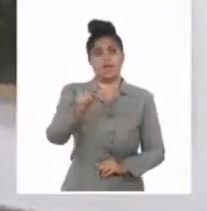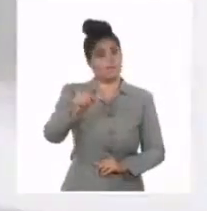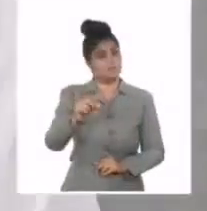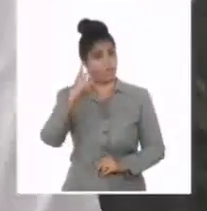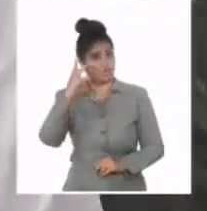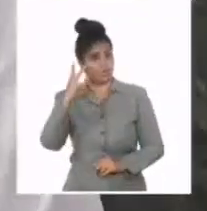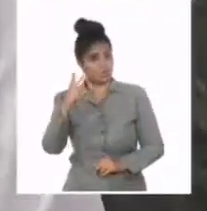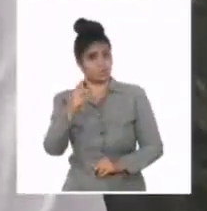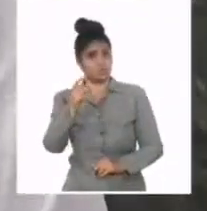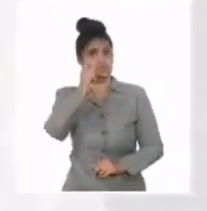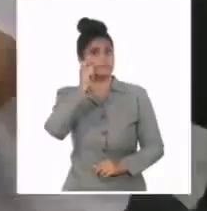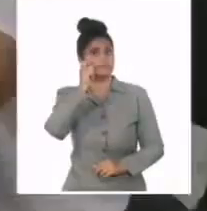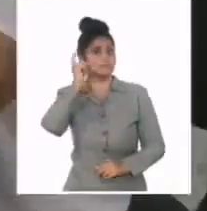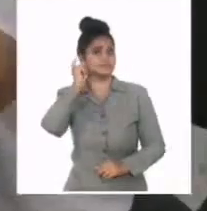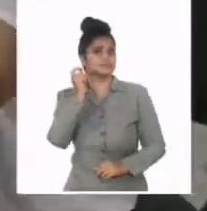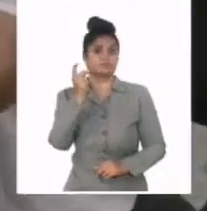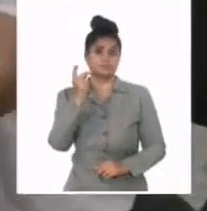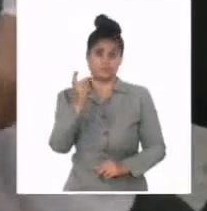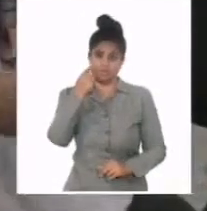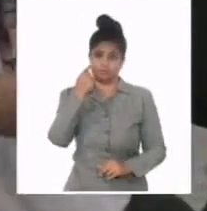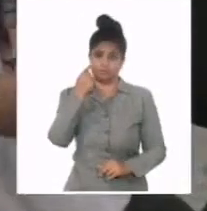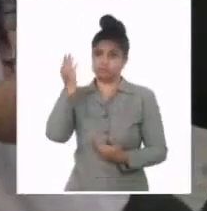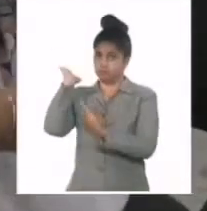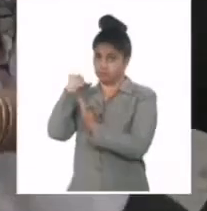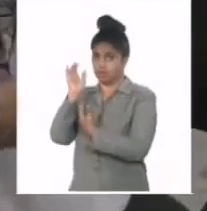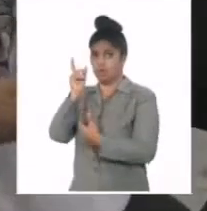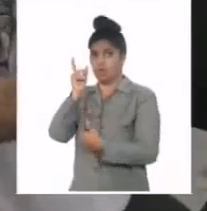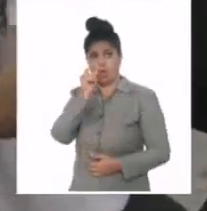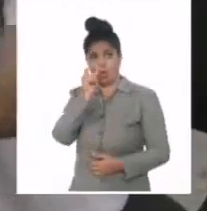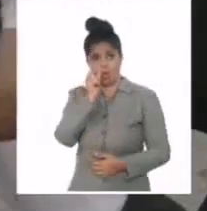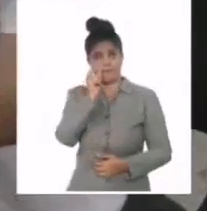Adis Kupul y Froilán González forman parte de la memoria literaria de un país.